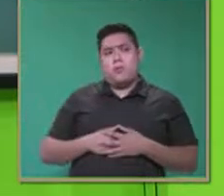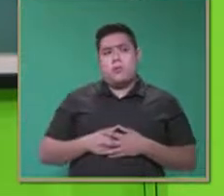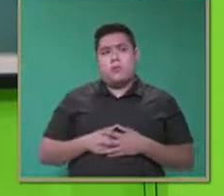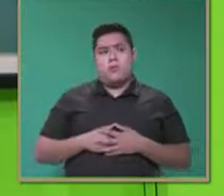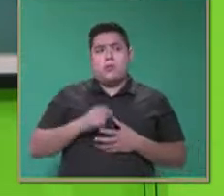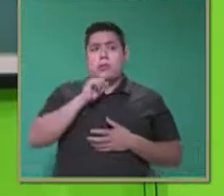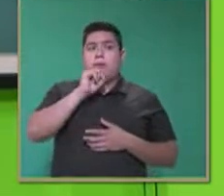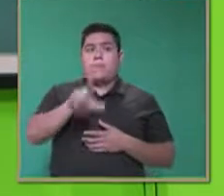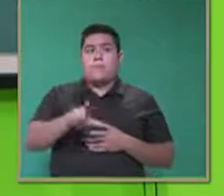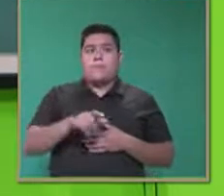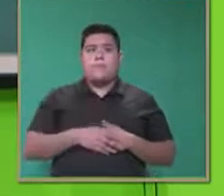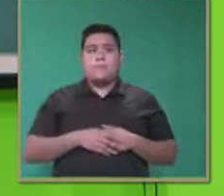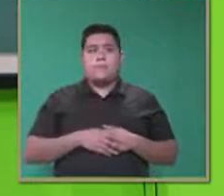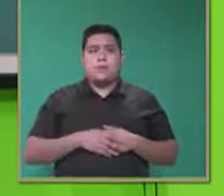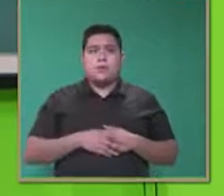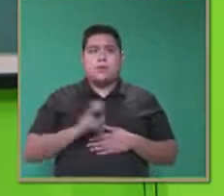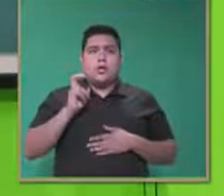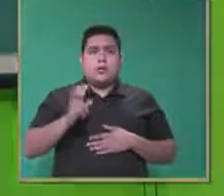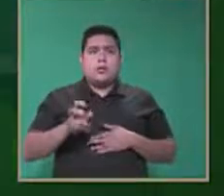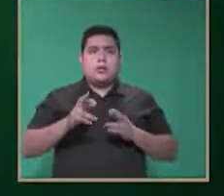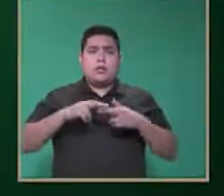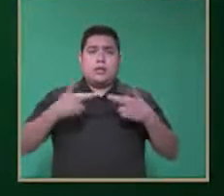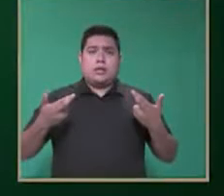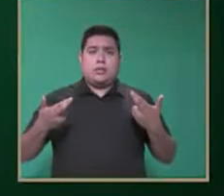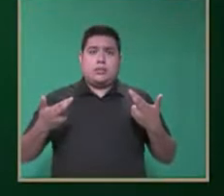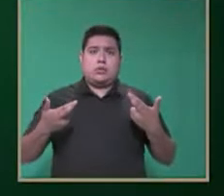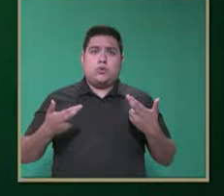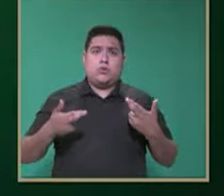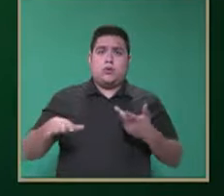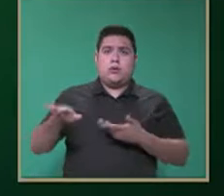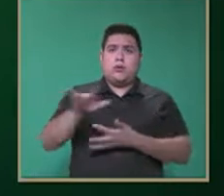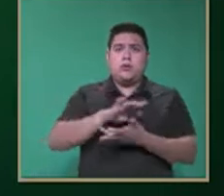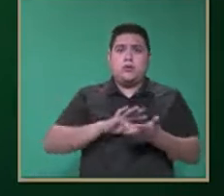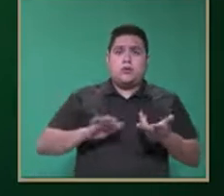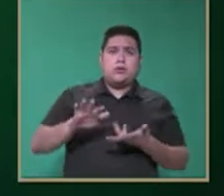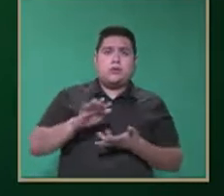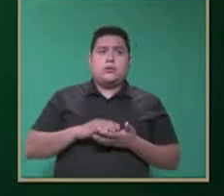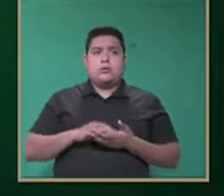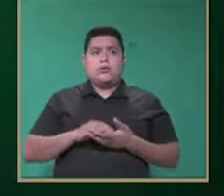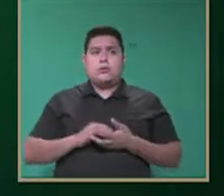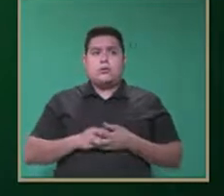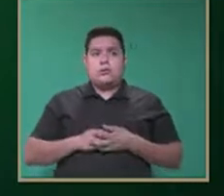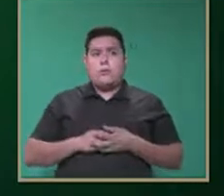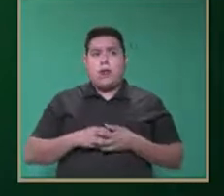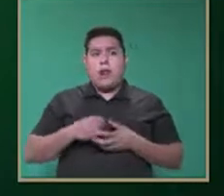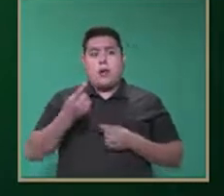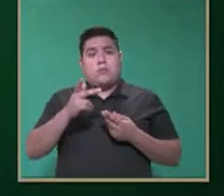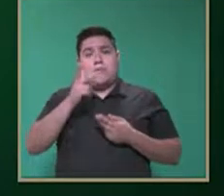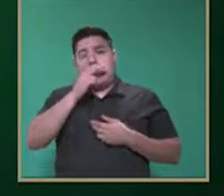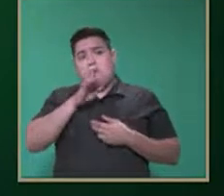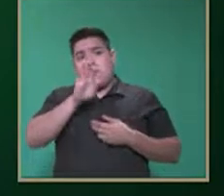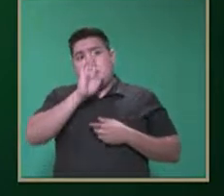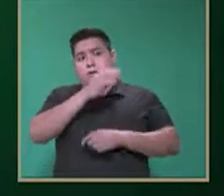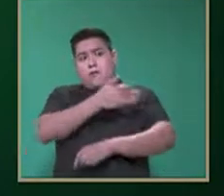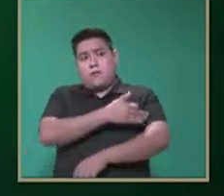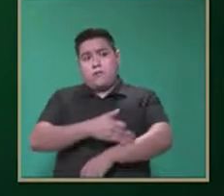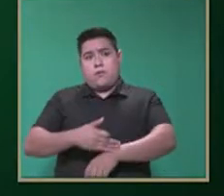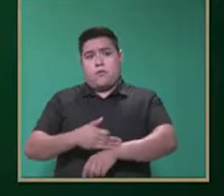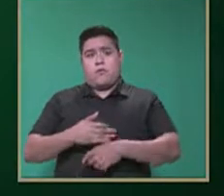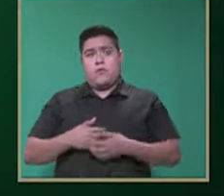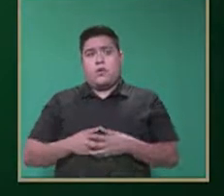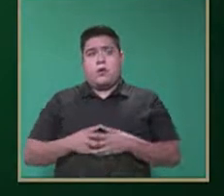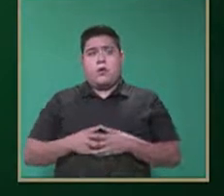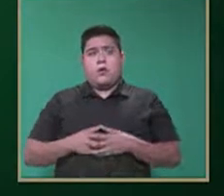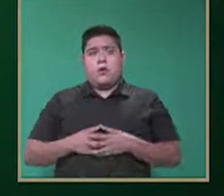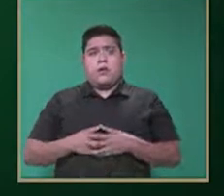Además, esas relaciones interpersonales, sí es preocupante para algunos padres de familia que se cuestionan